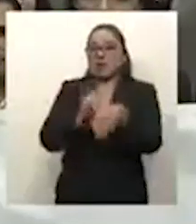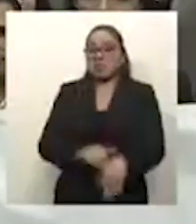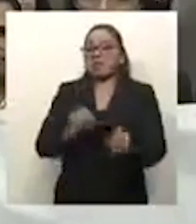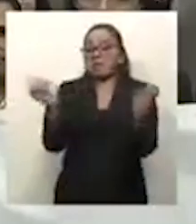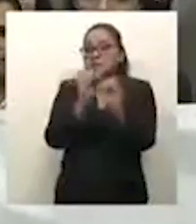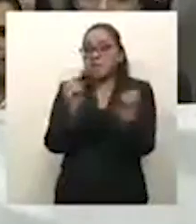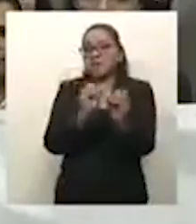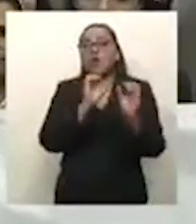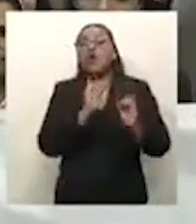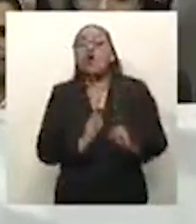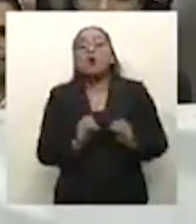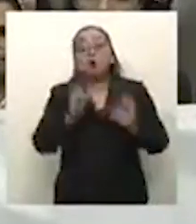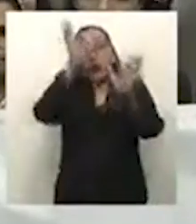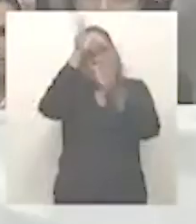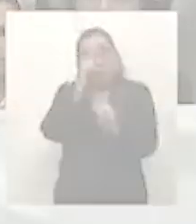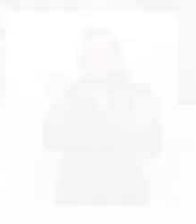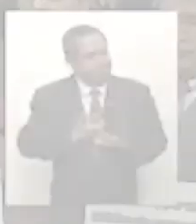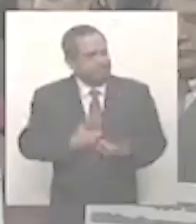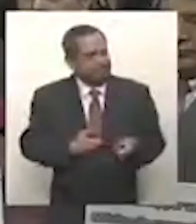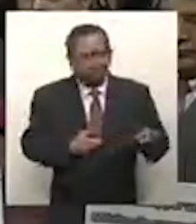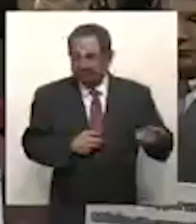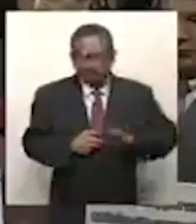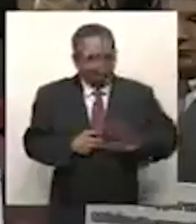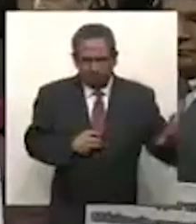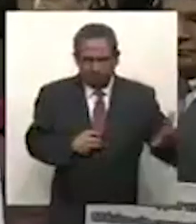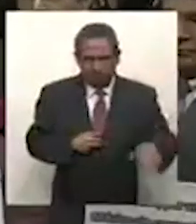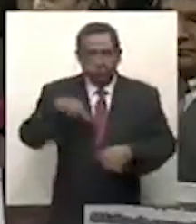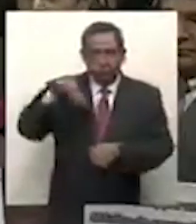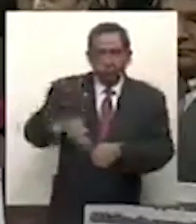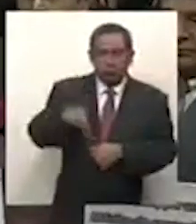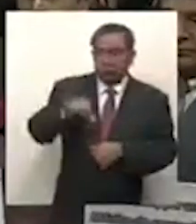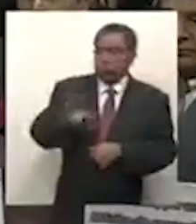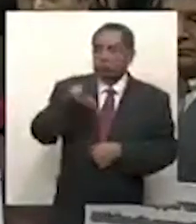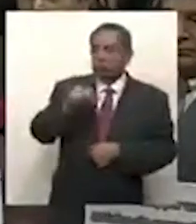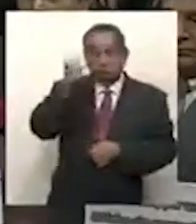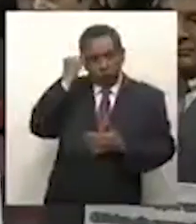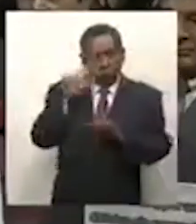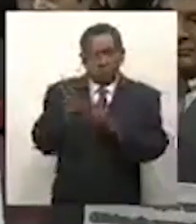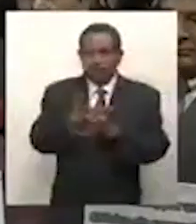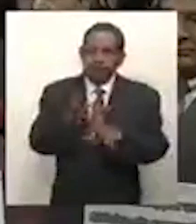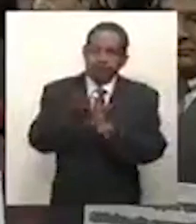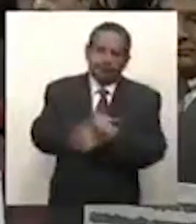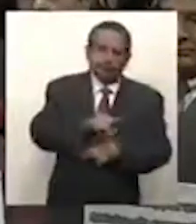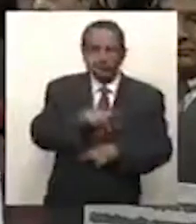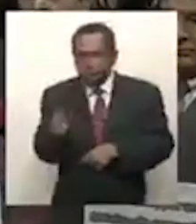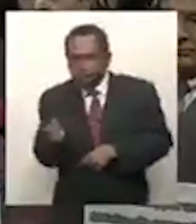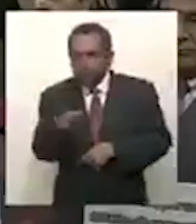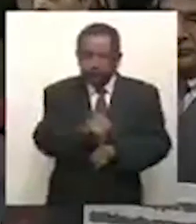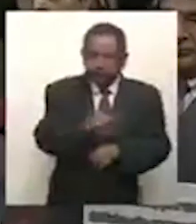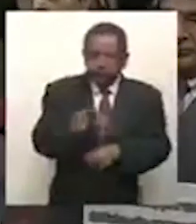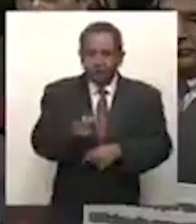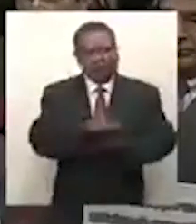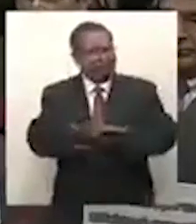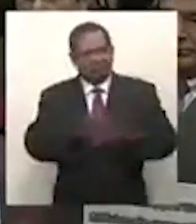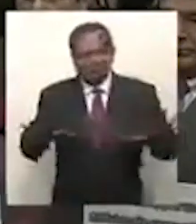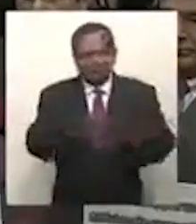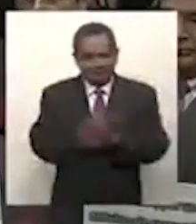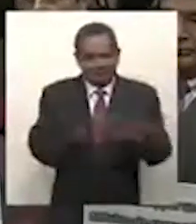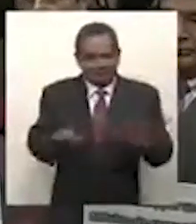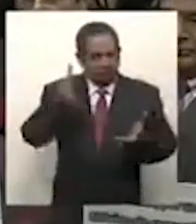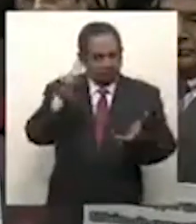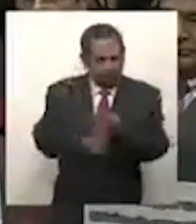los acuerdos parlamentarios. Hoy no estamos planteando alternancia, estamos